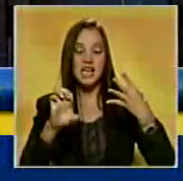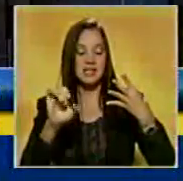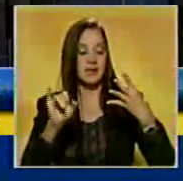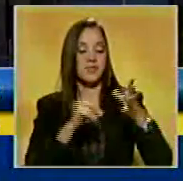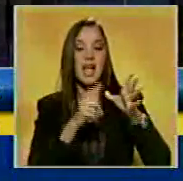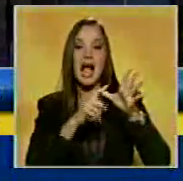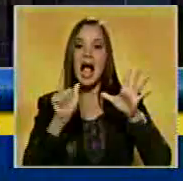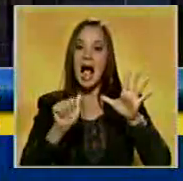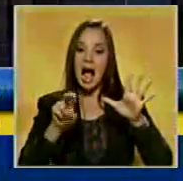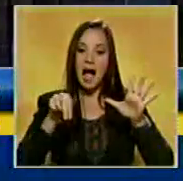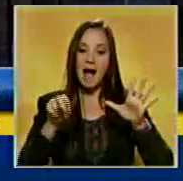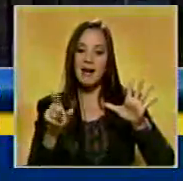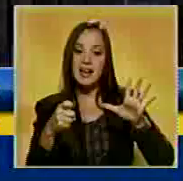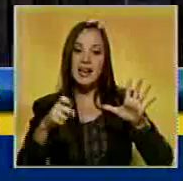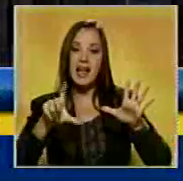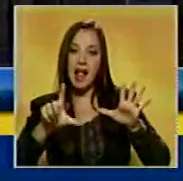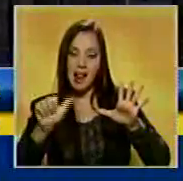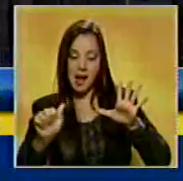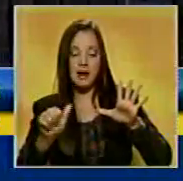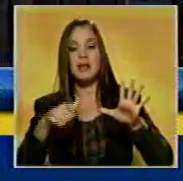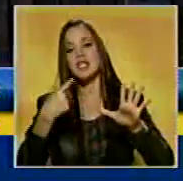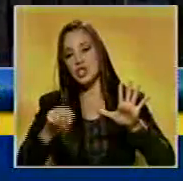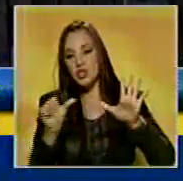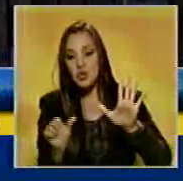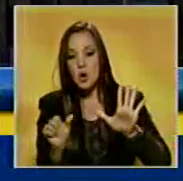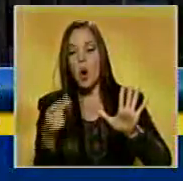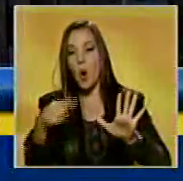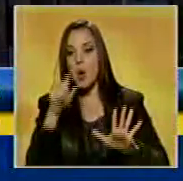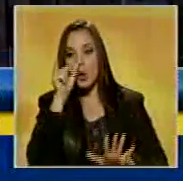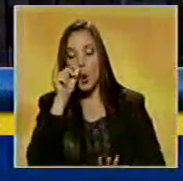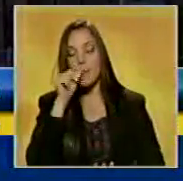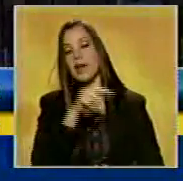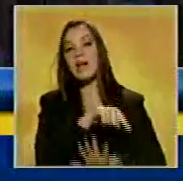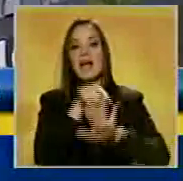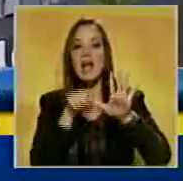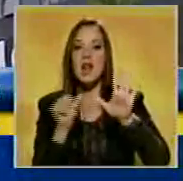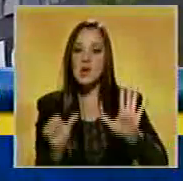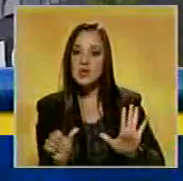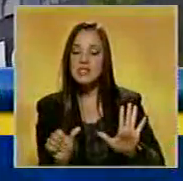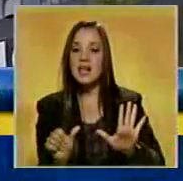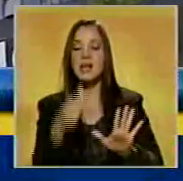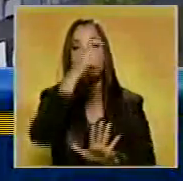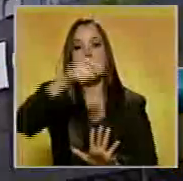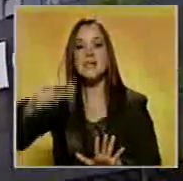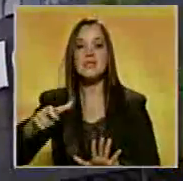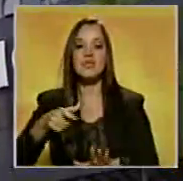Ángela Martínez y Jesús Ismael Márquez por delitos tipificados en el ordenamiento jurídico venezolano.